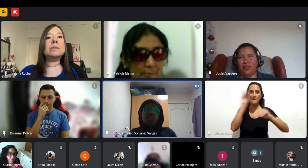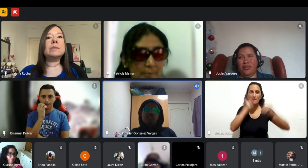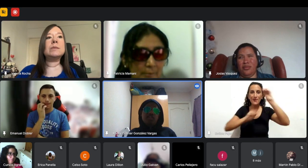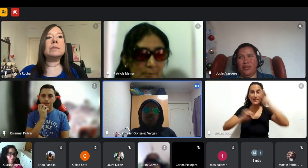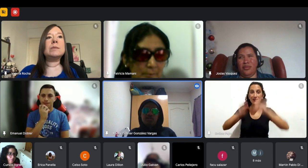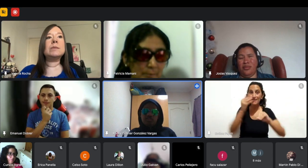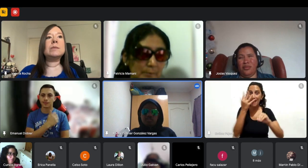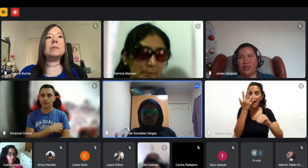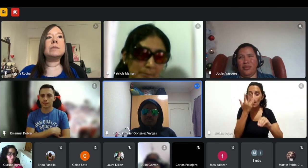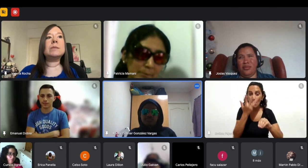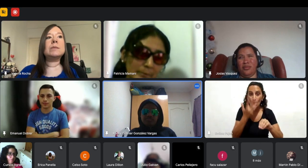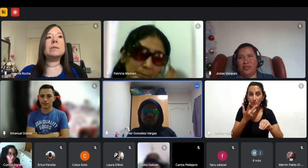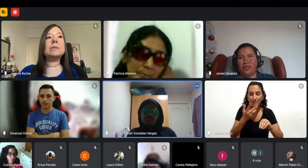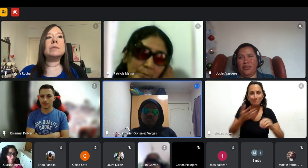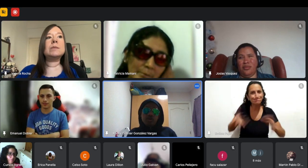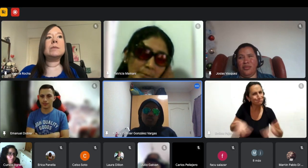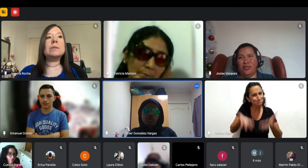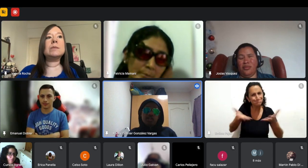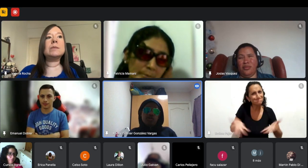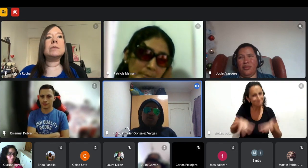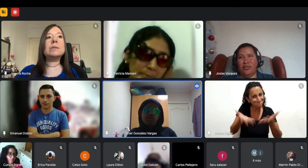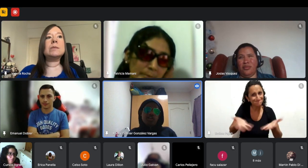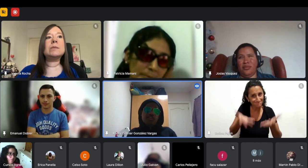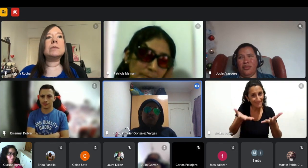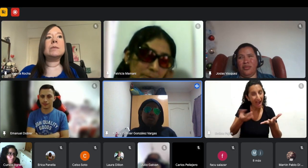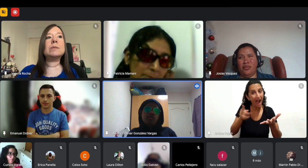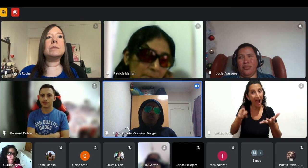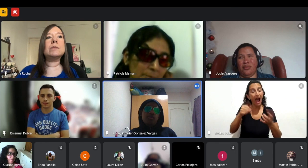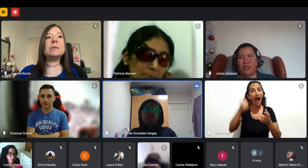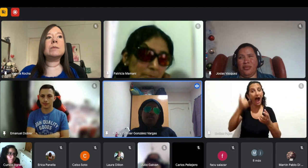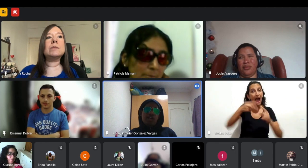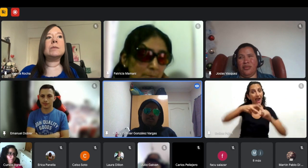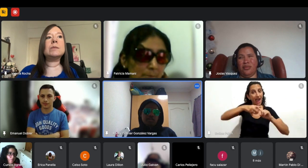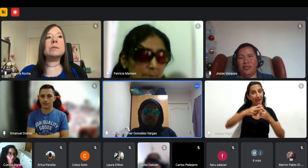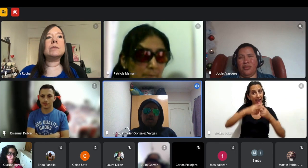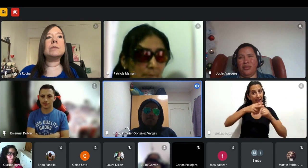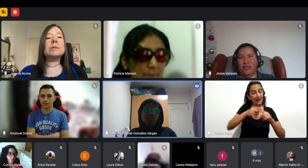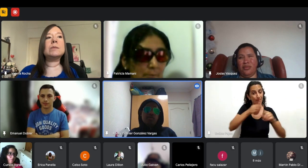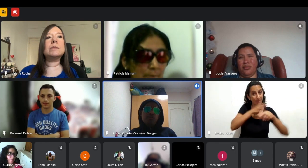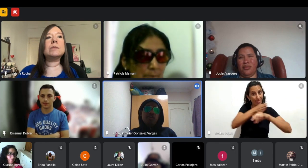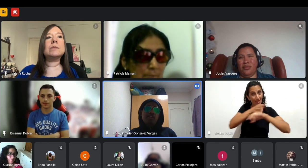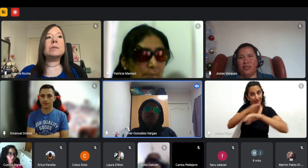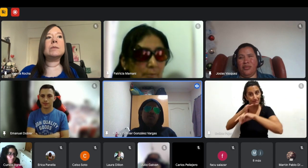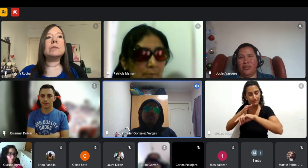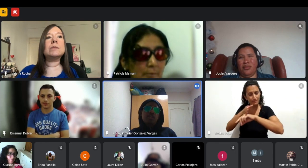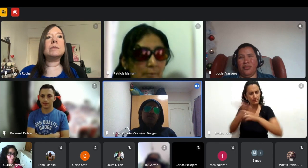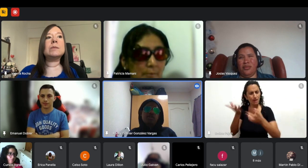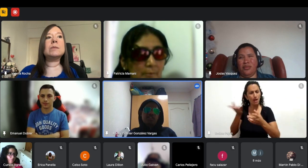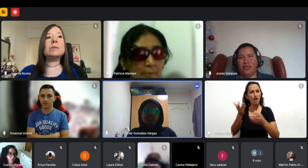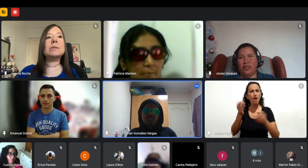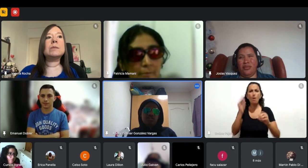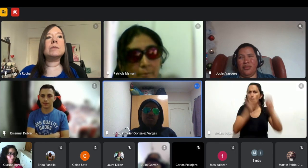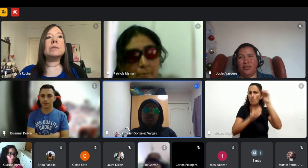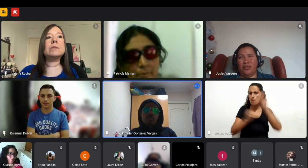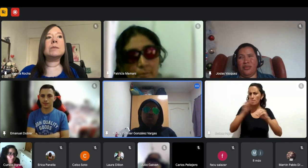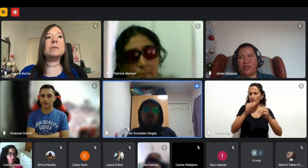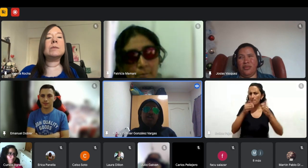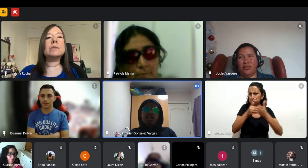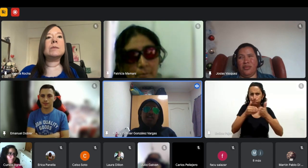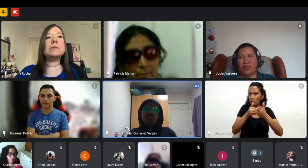herramientas accesibles porque no lo inaccesible no es programar programarse pueda tener blog de notas